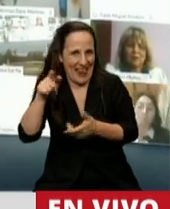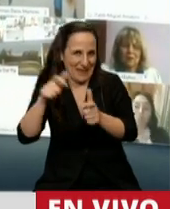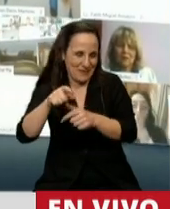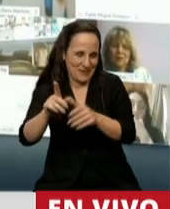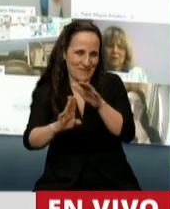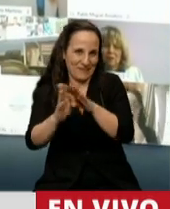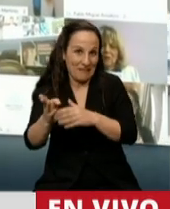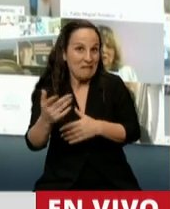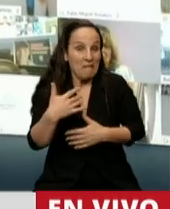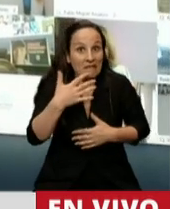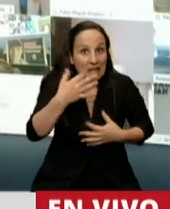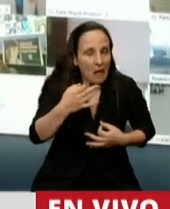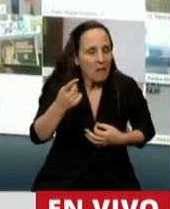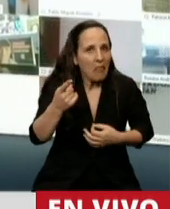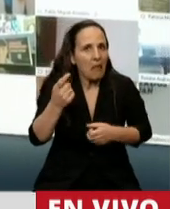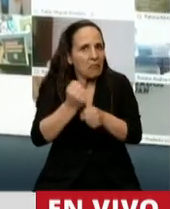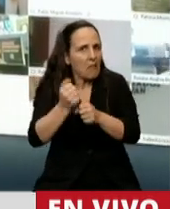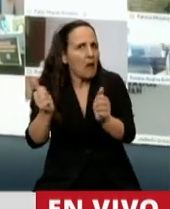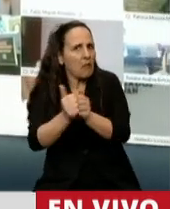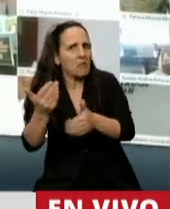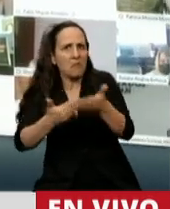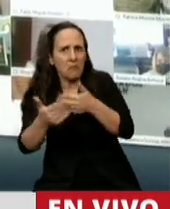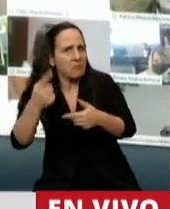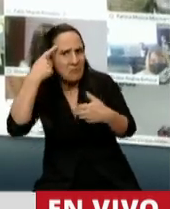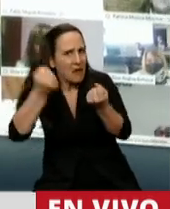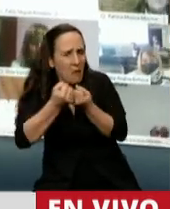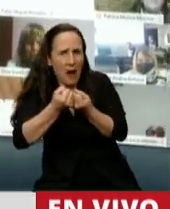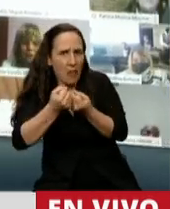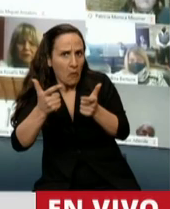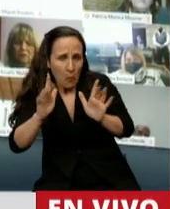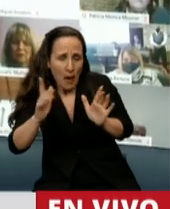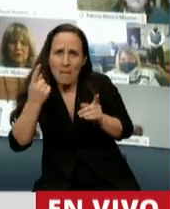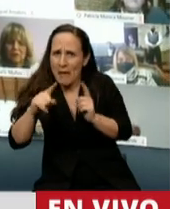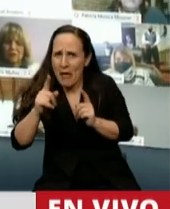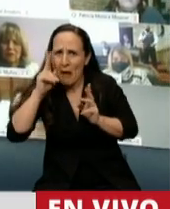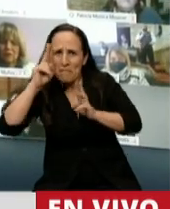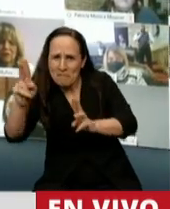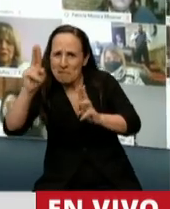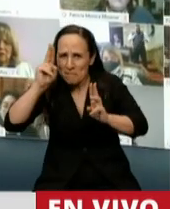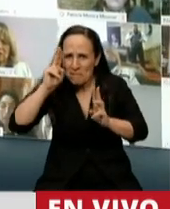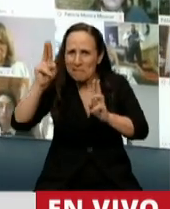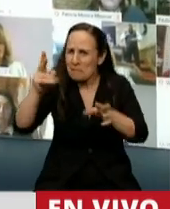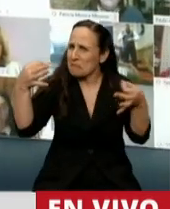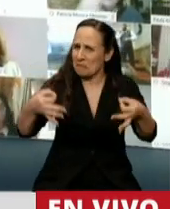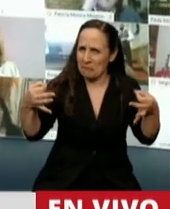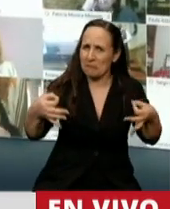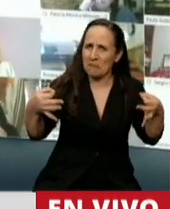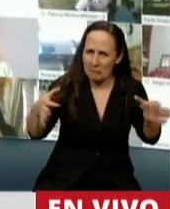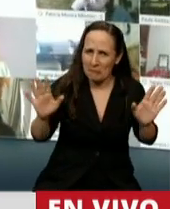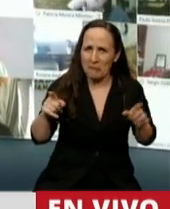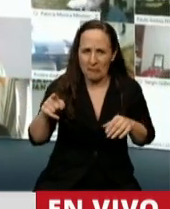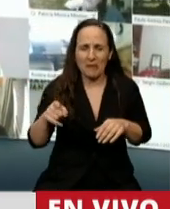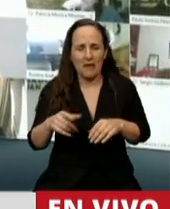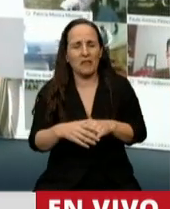muy bueno trabajar con el diputado, con quien no coincidimos en muchas cosas, pero el clima de respeto impera no solamente con el